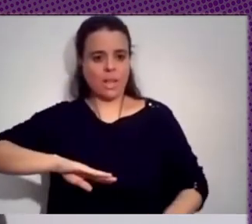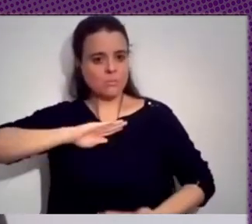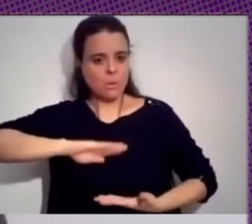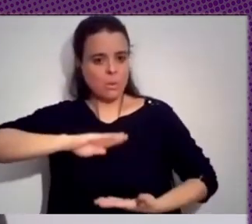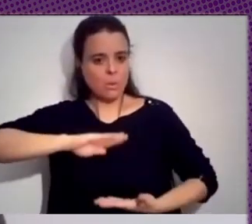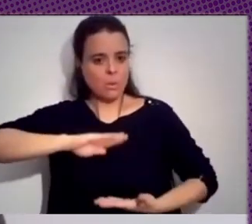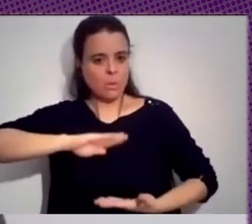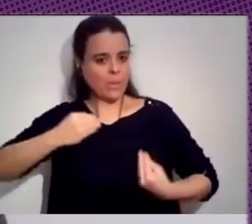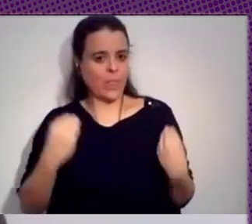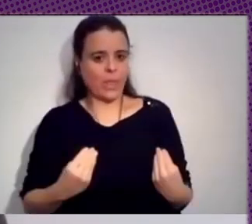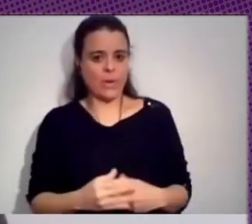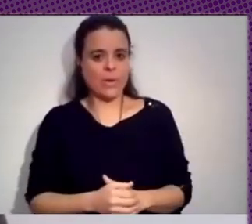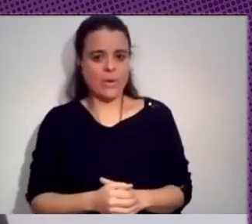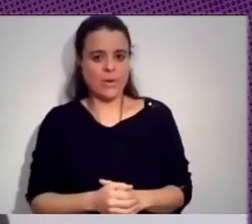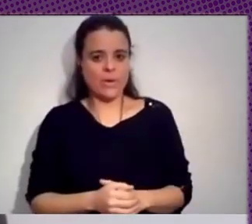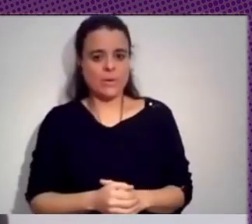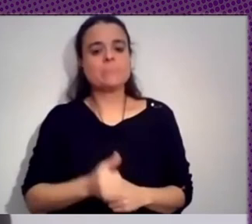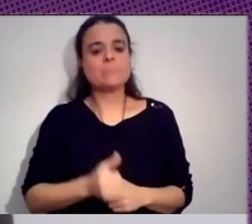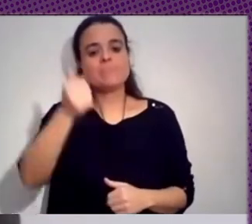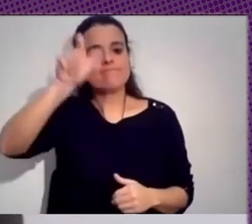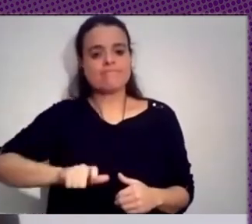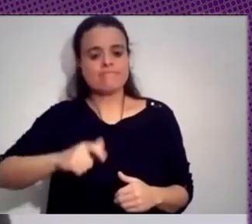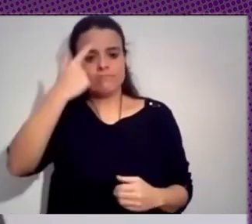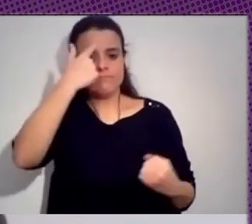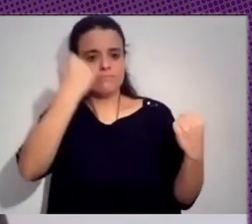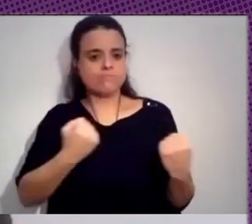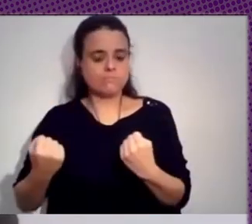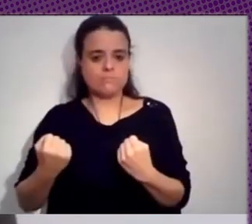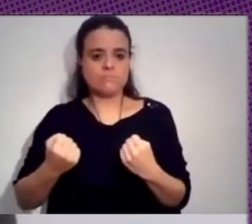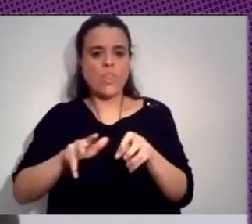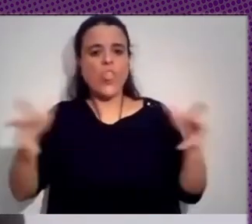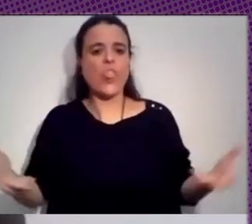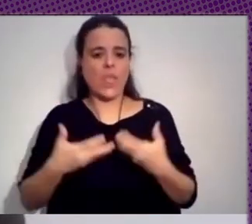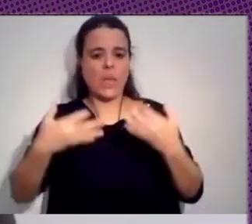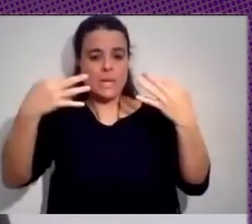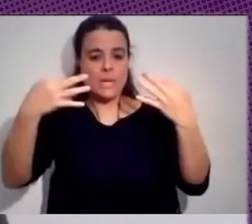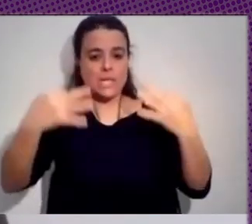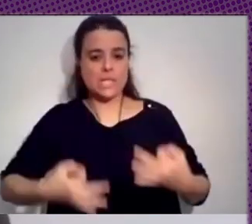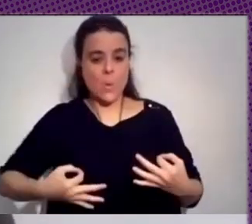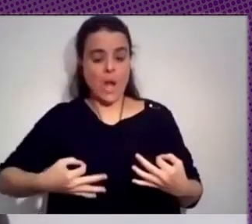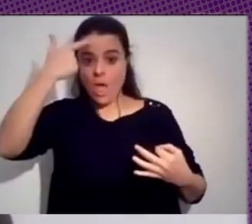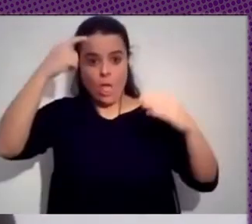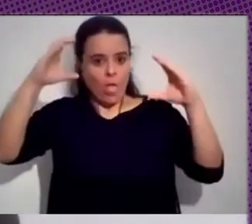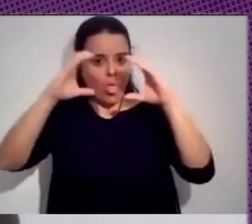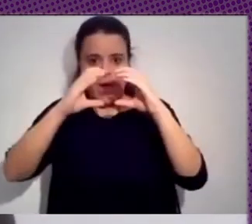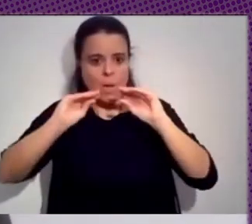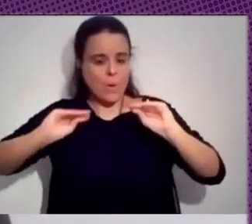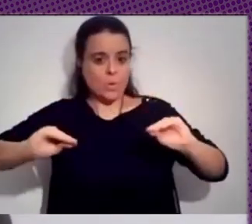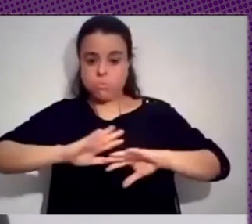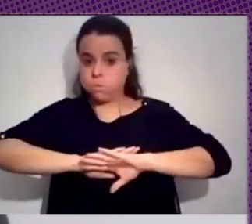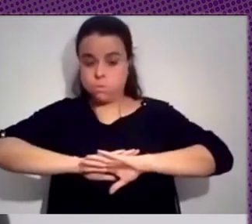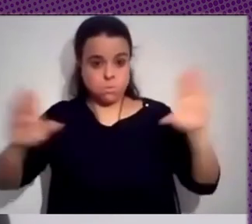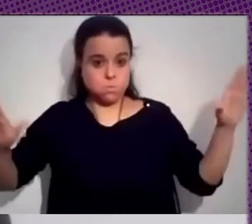Emiliano Ortiz, especialista en ciberseguridad, pero lo que puedo decir de él es que tiene un coco impresionante. decir, piensa en cinco dimensiones